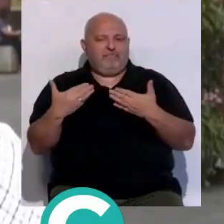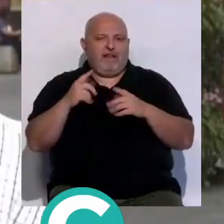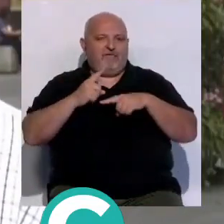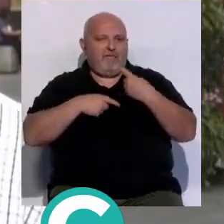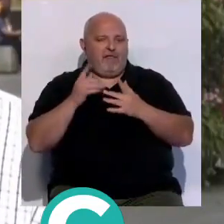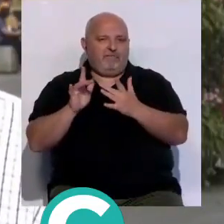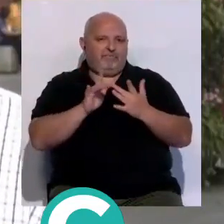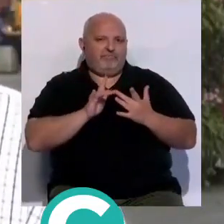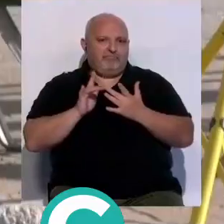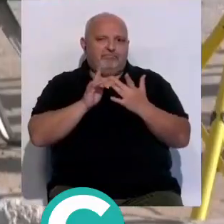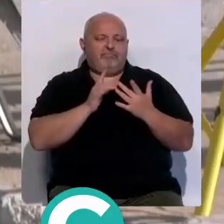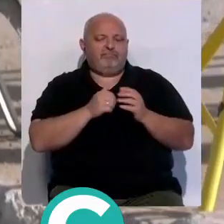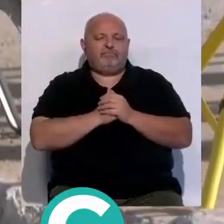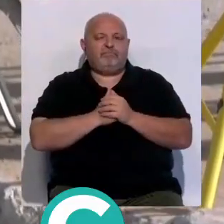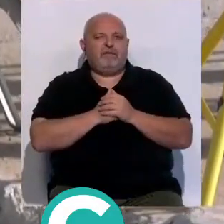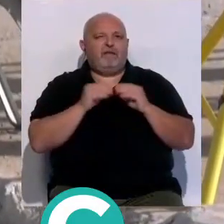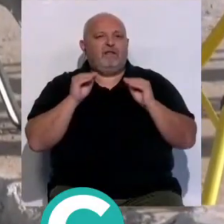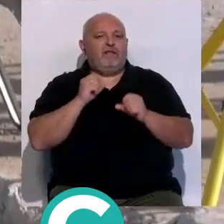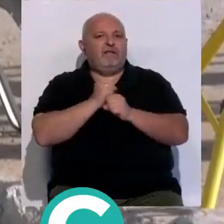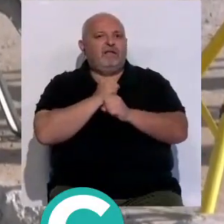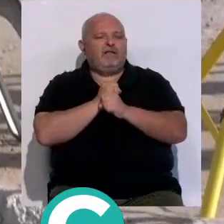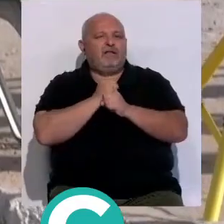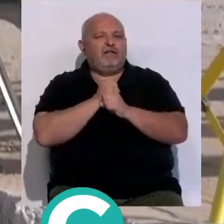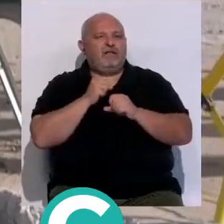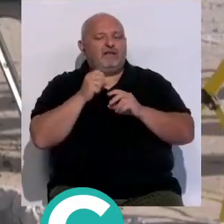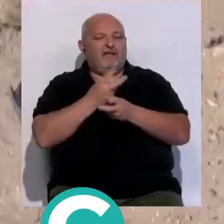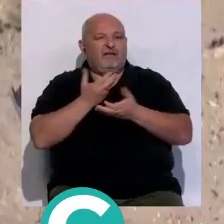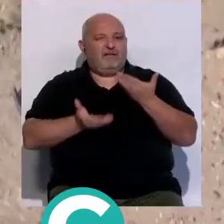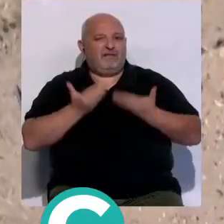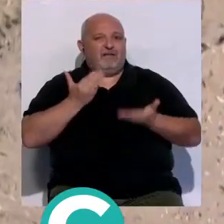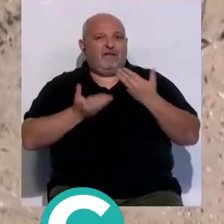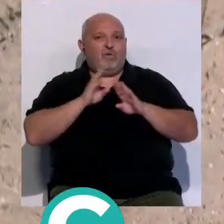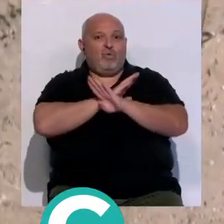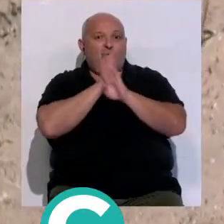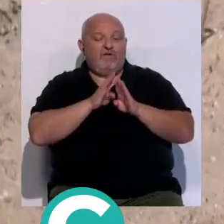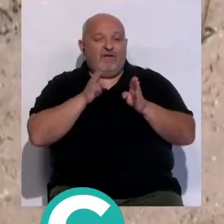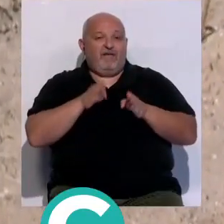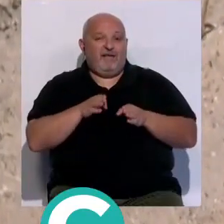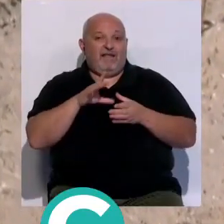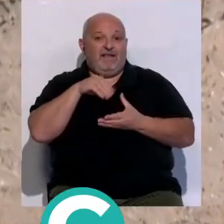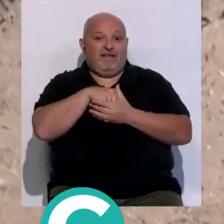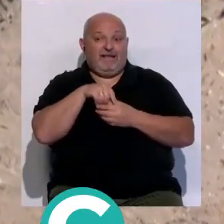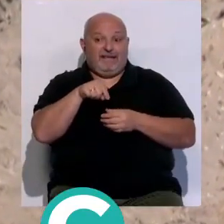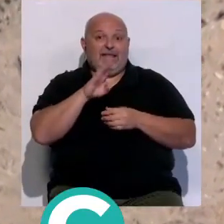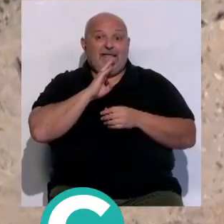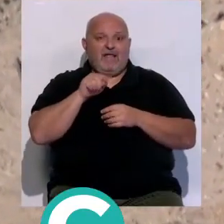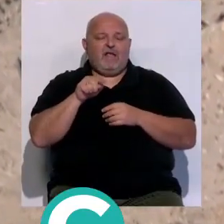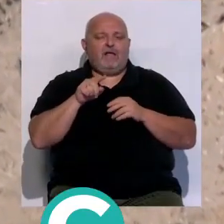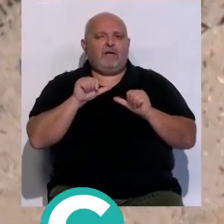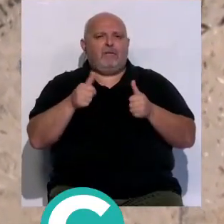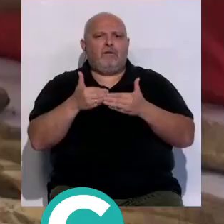familiares con la plataforma destacar que los trabajos de exhumación de esta última fase en el campo santo de la capital gaditana